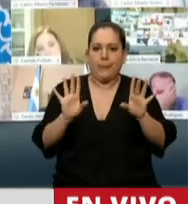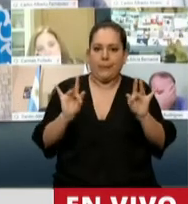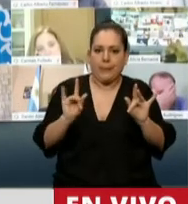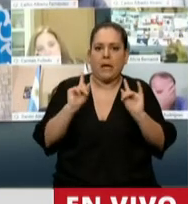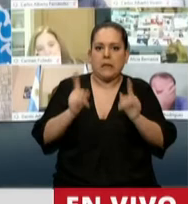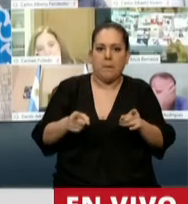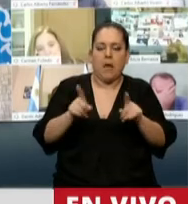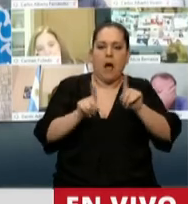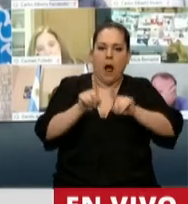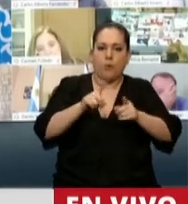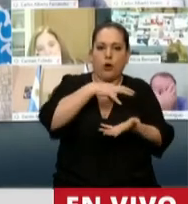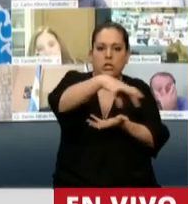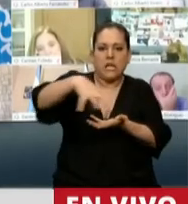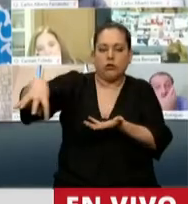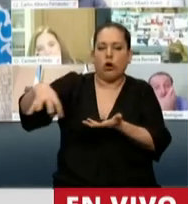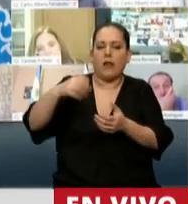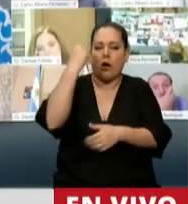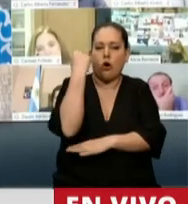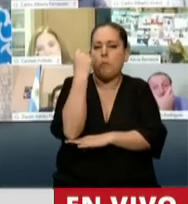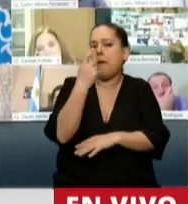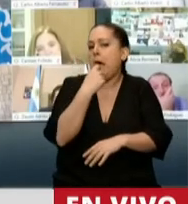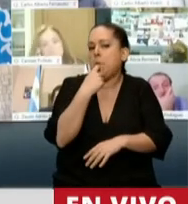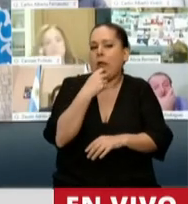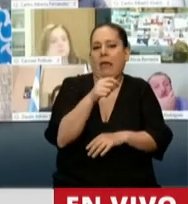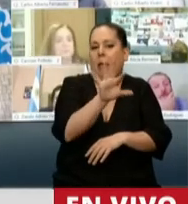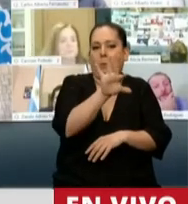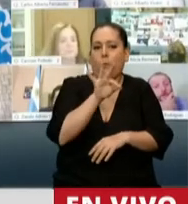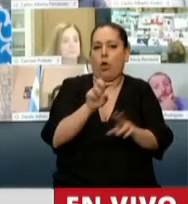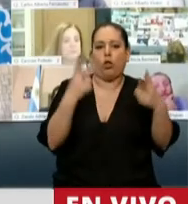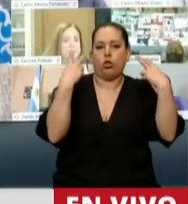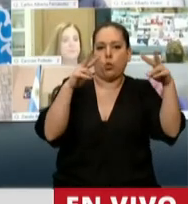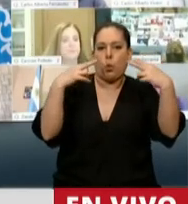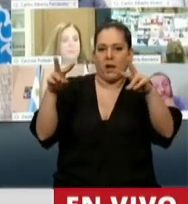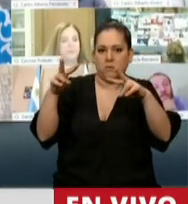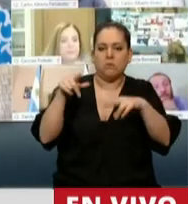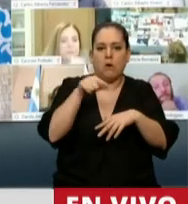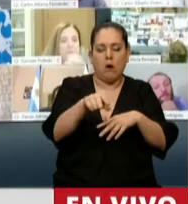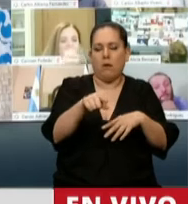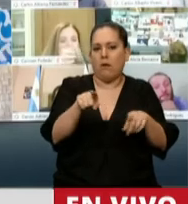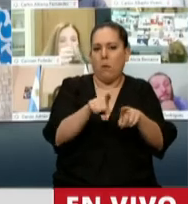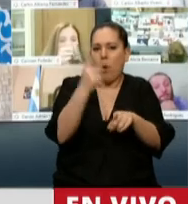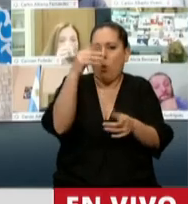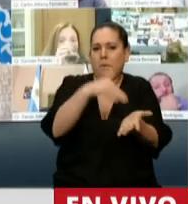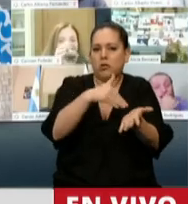de nuestra economía, como fue el turismo, que va a dejar más de un millón de puestos de trabajo.